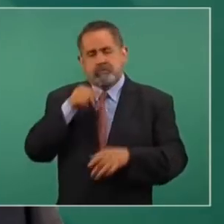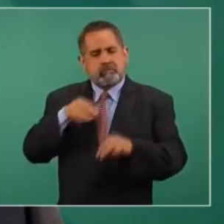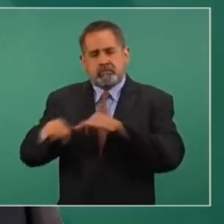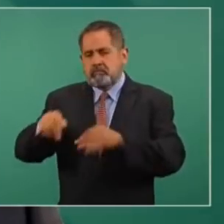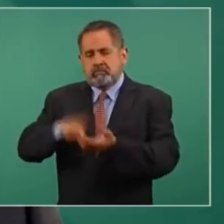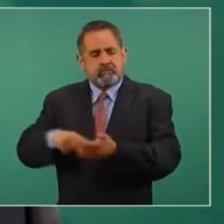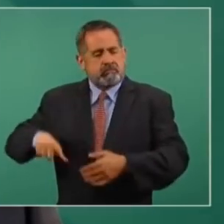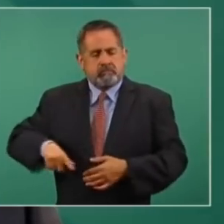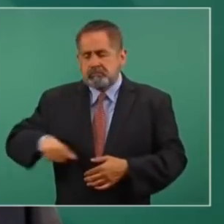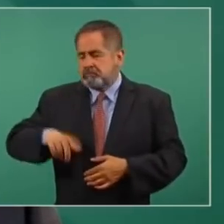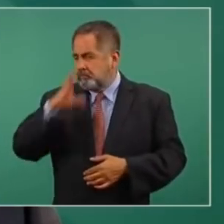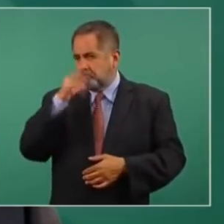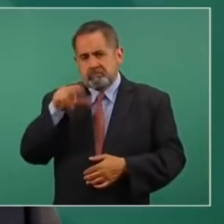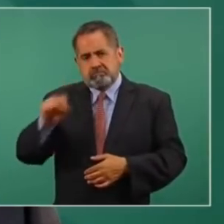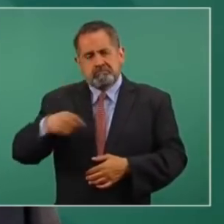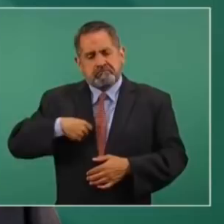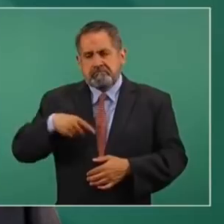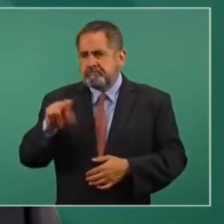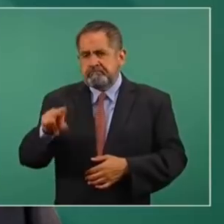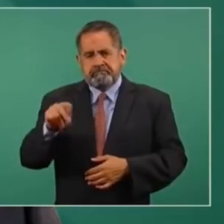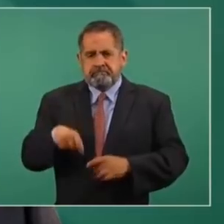de nosotros.